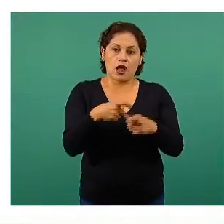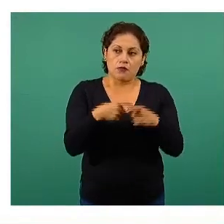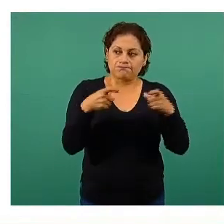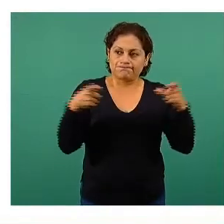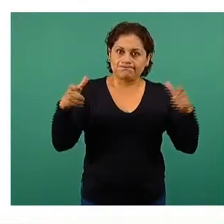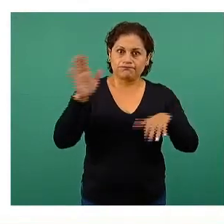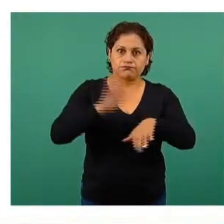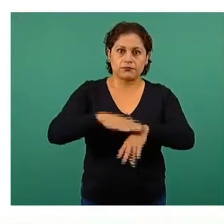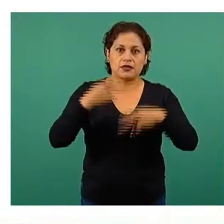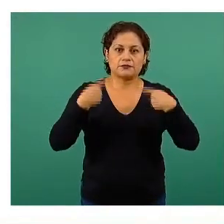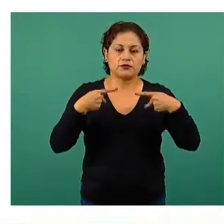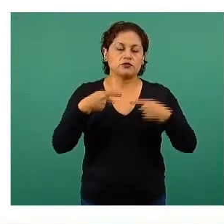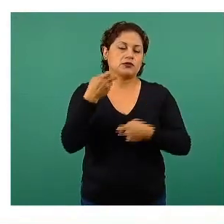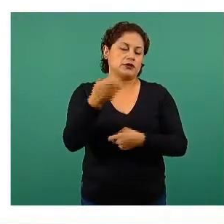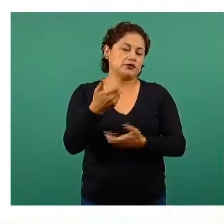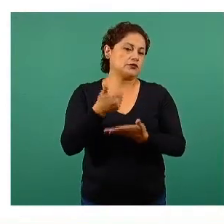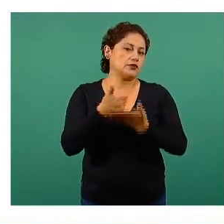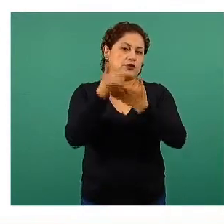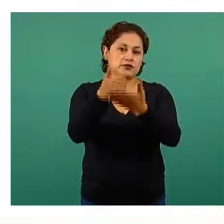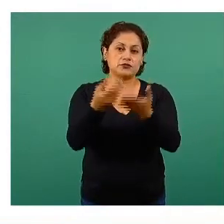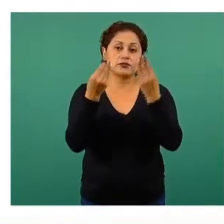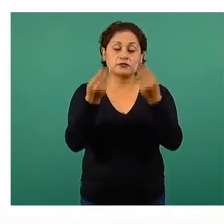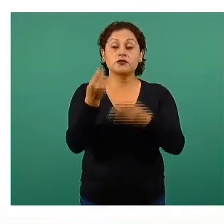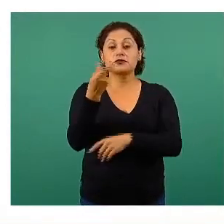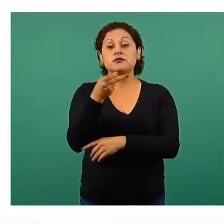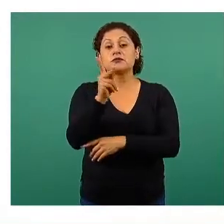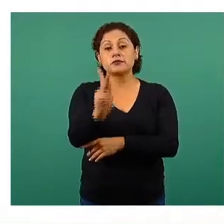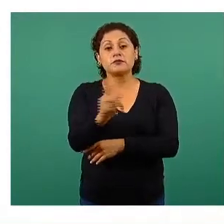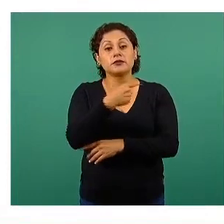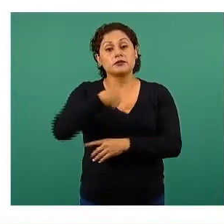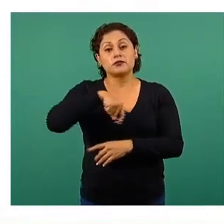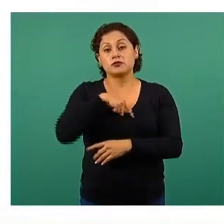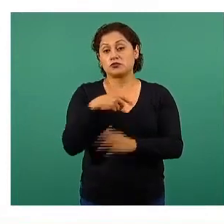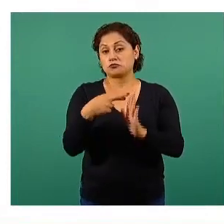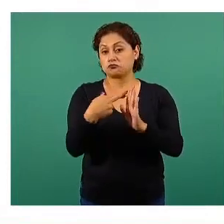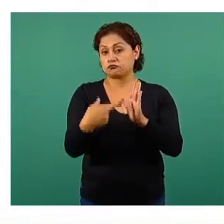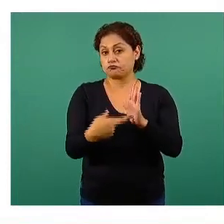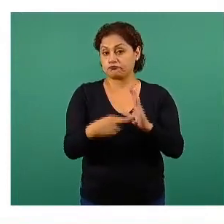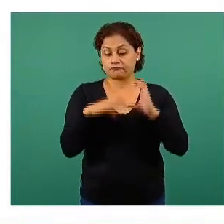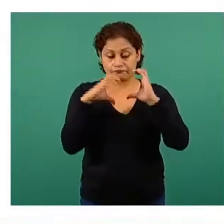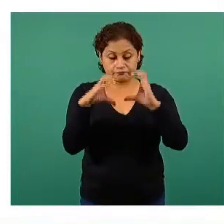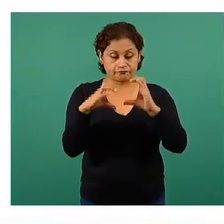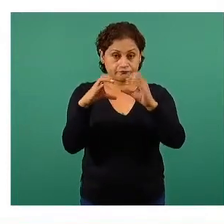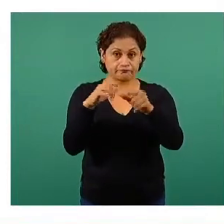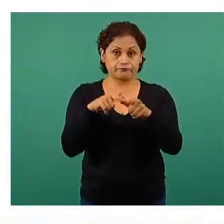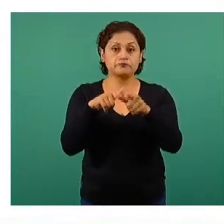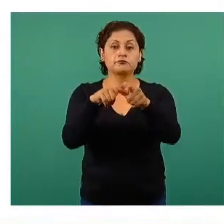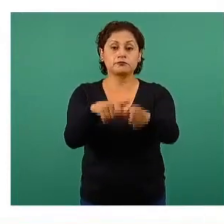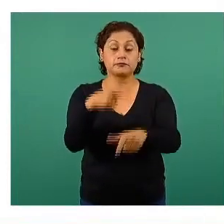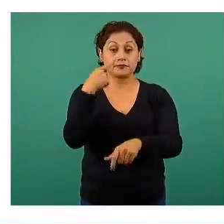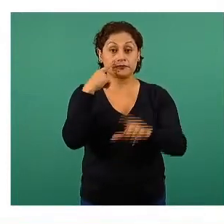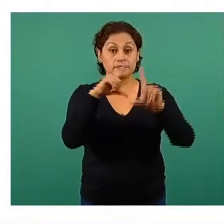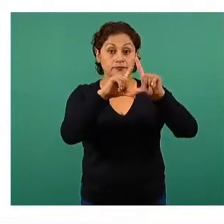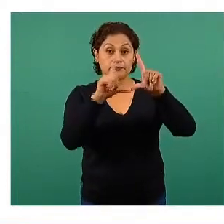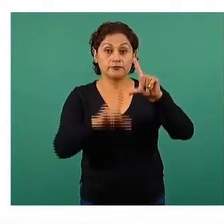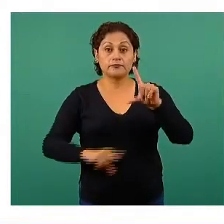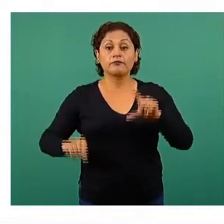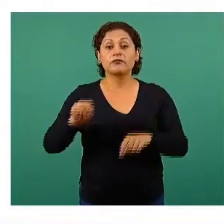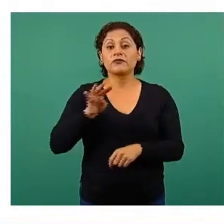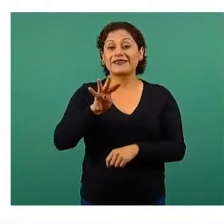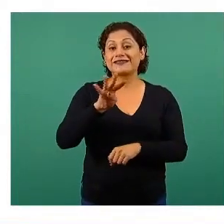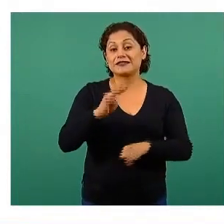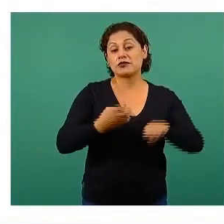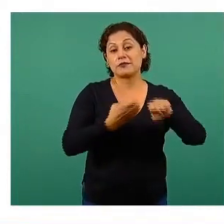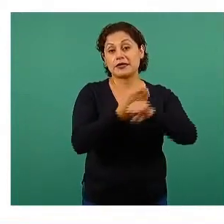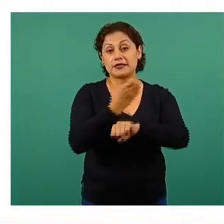en necesidad de seguir manteniendo todas las medidas básicas de prevención. 19 entidades federativas en